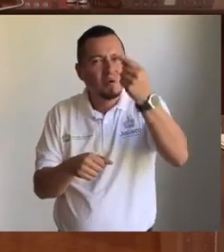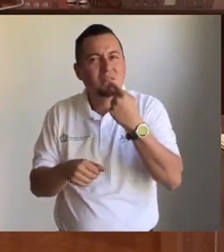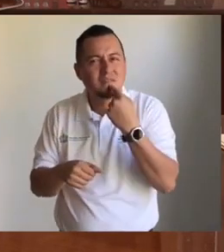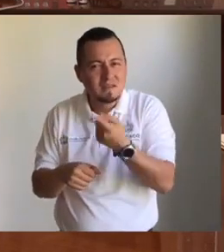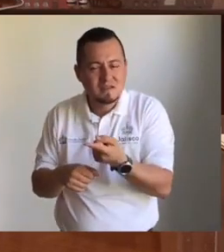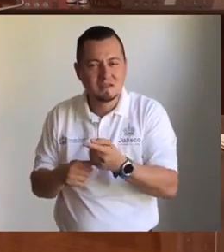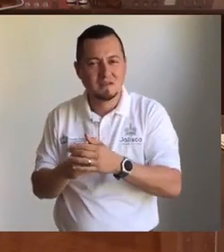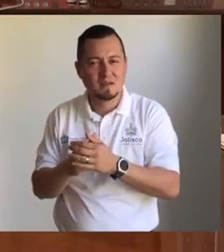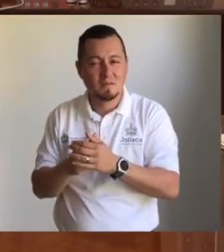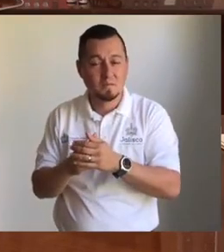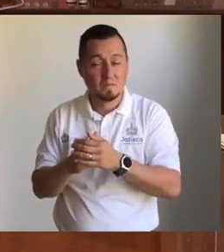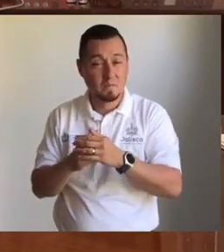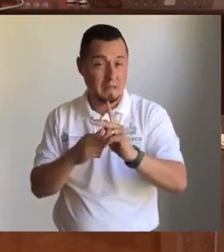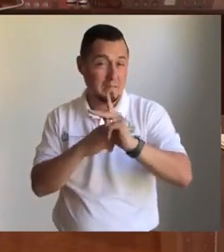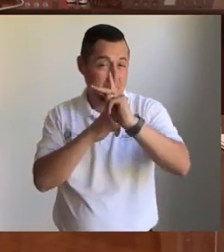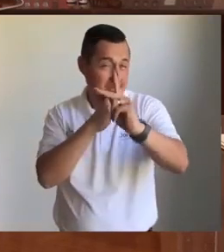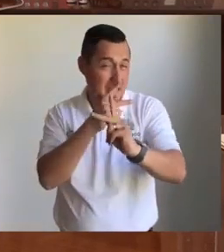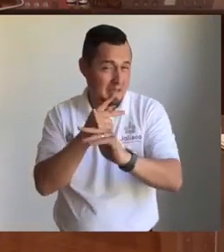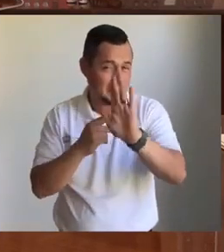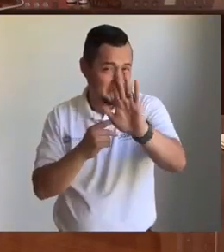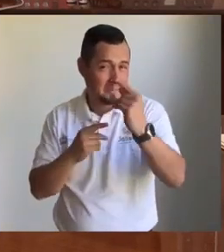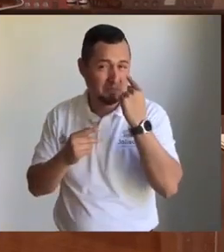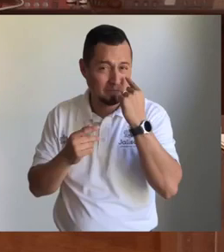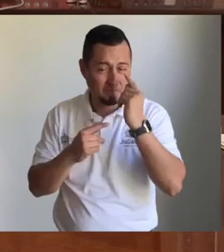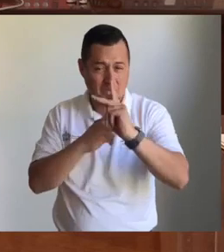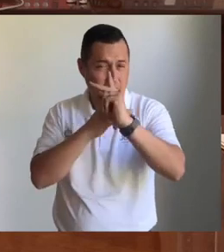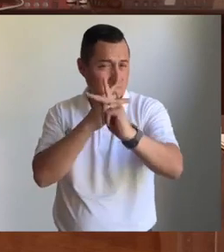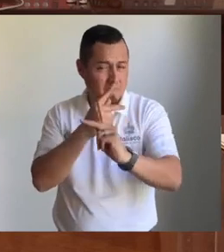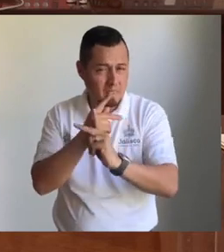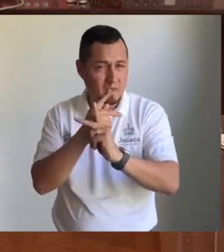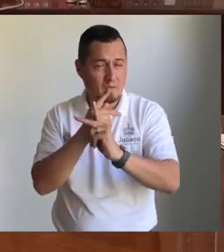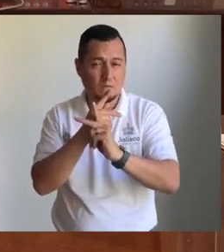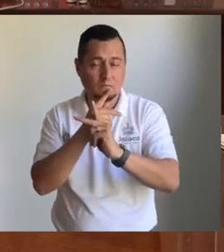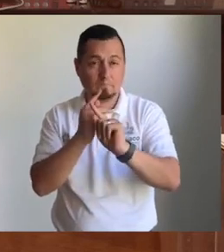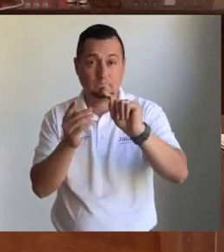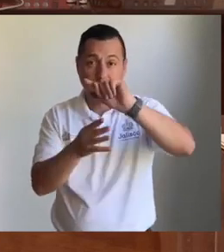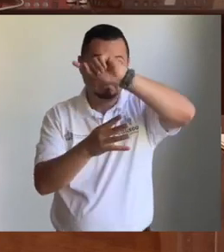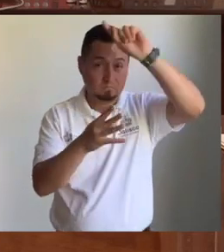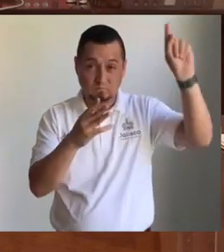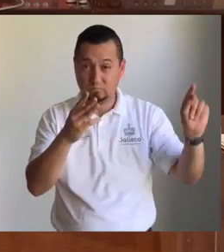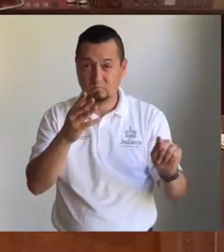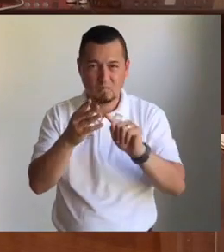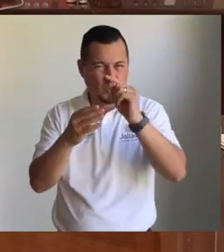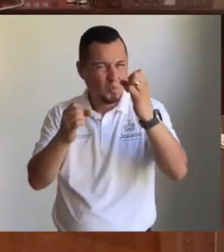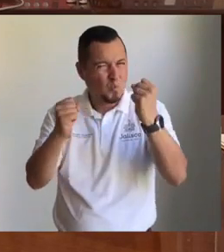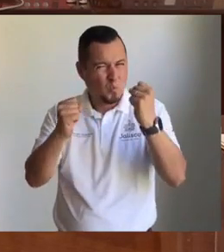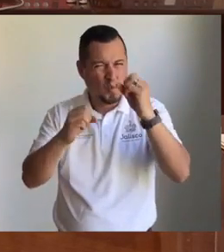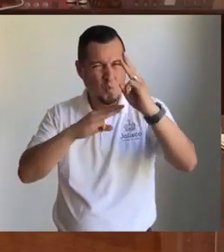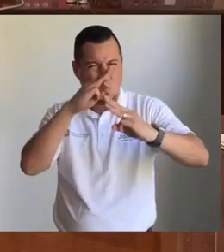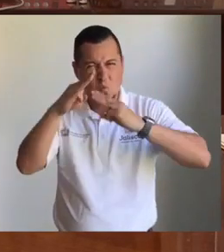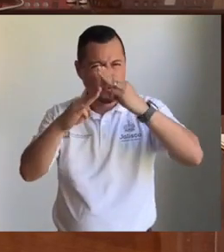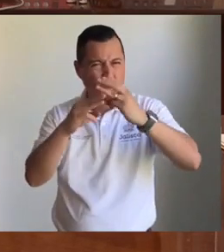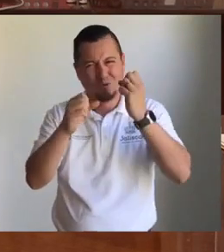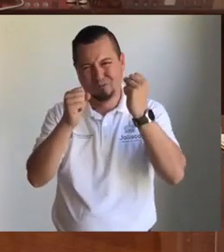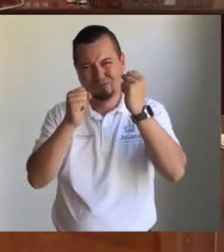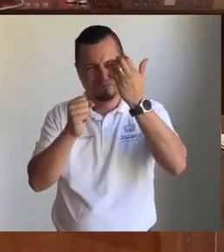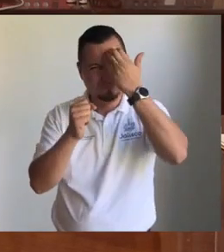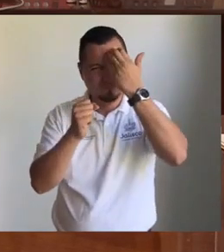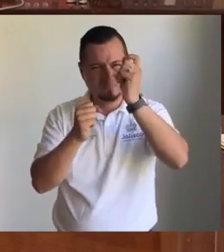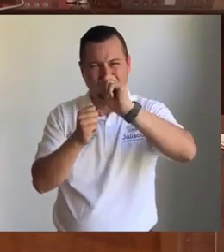por qué si en los países que están enfrentando la situación más difícil en el mundo